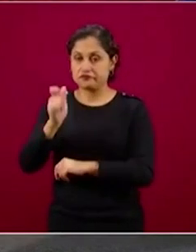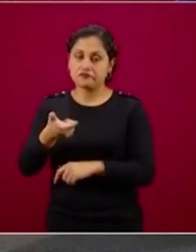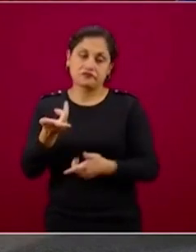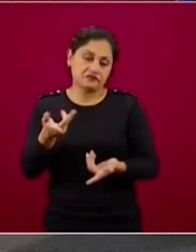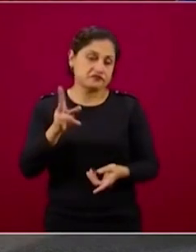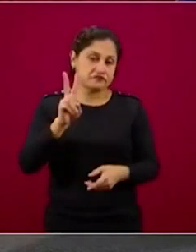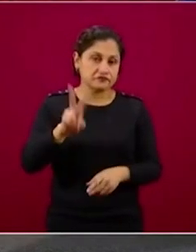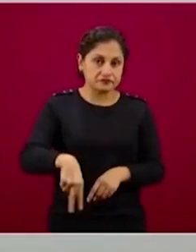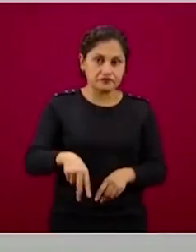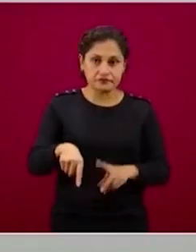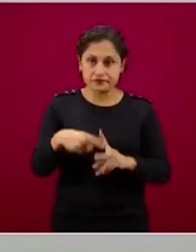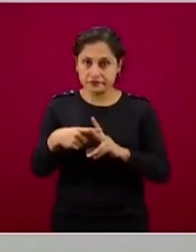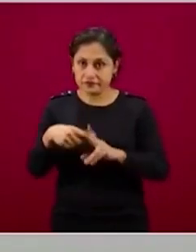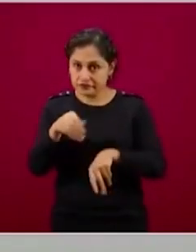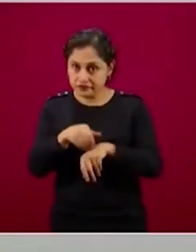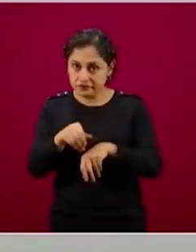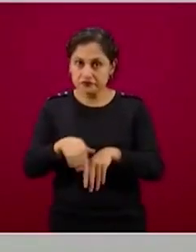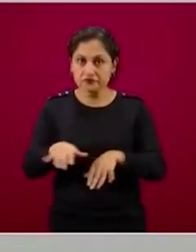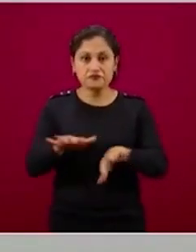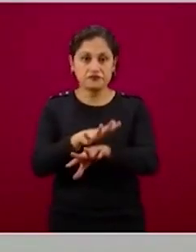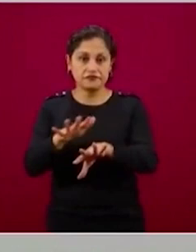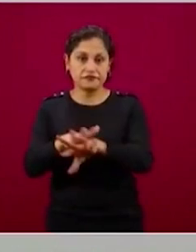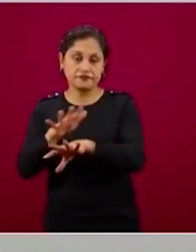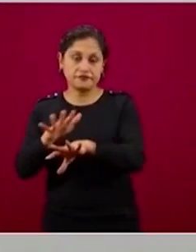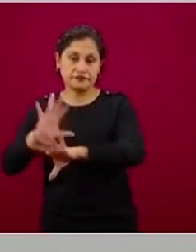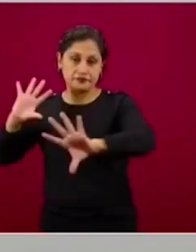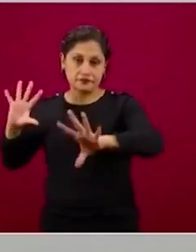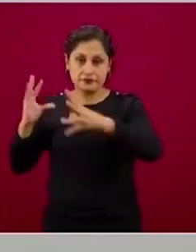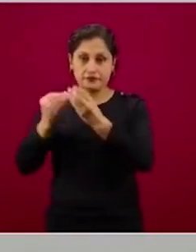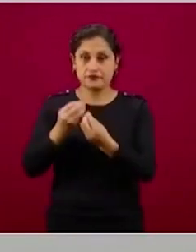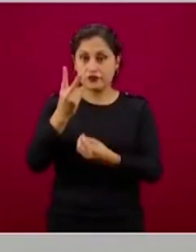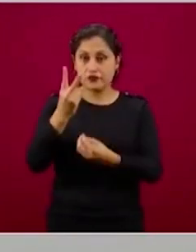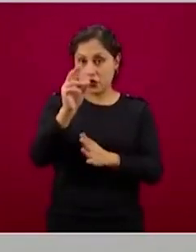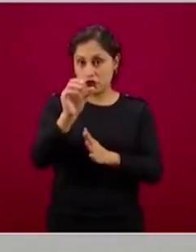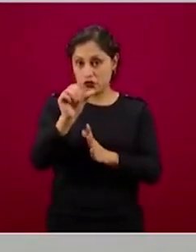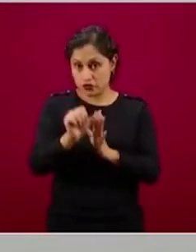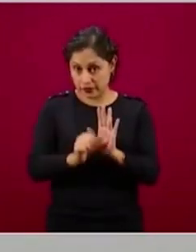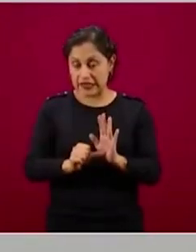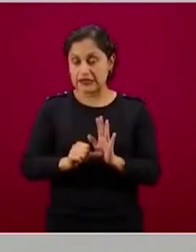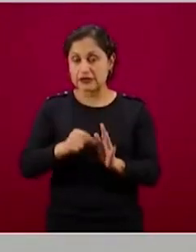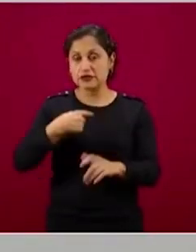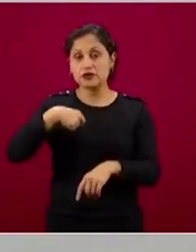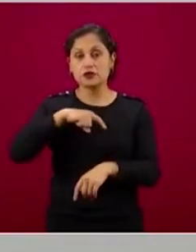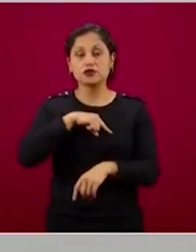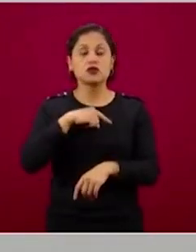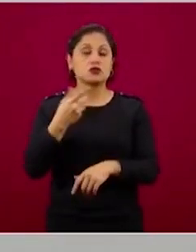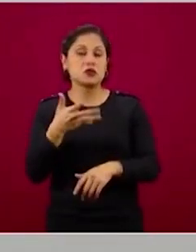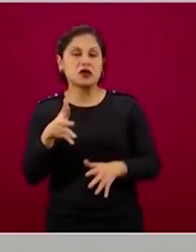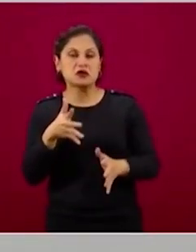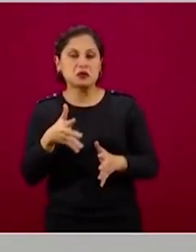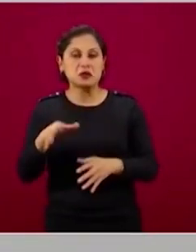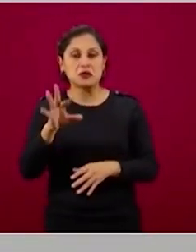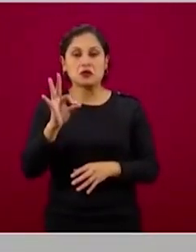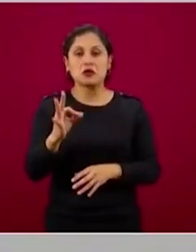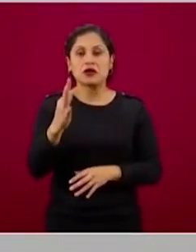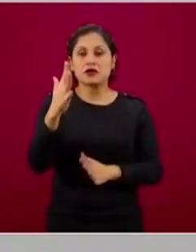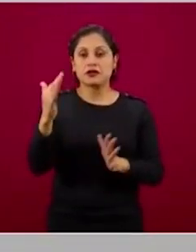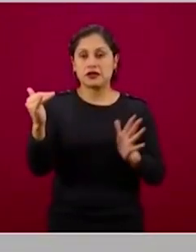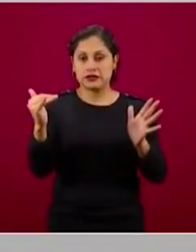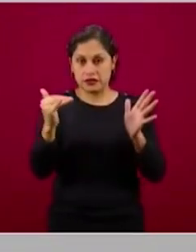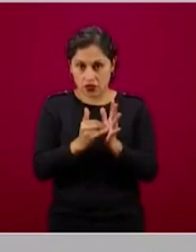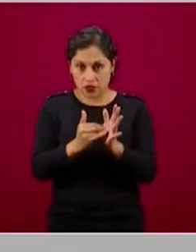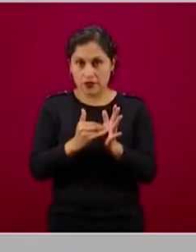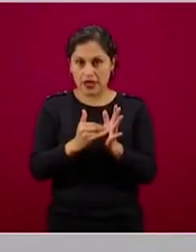porque vamos a tener la información acumulada de dos bimestres, vamos a generar cerca de 45 mil pagos de